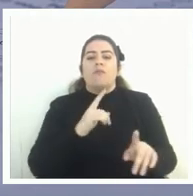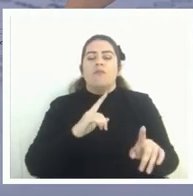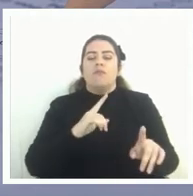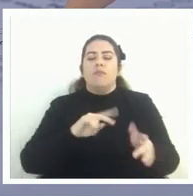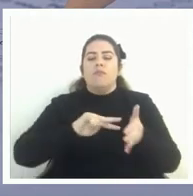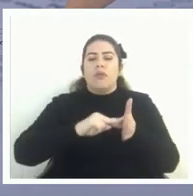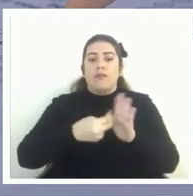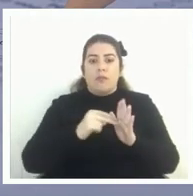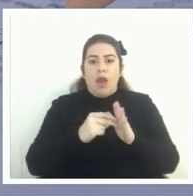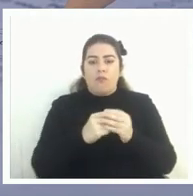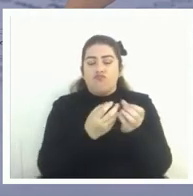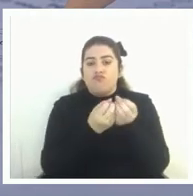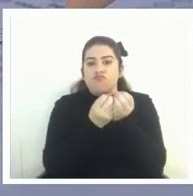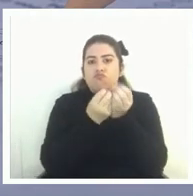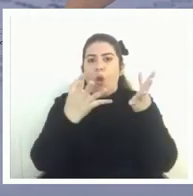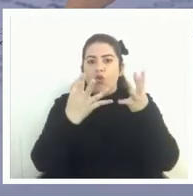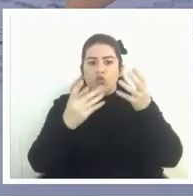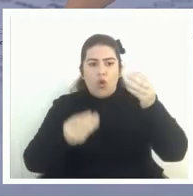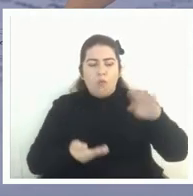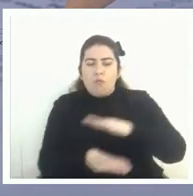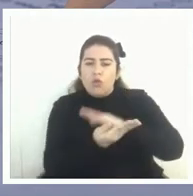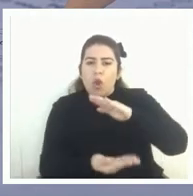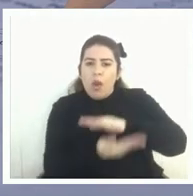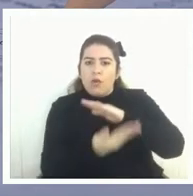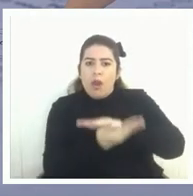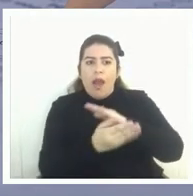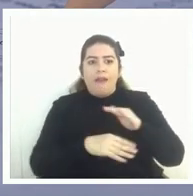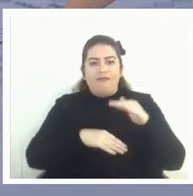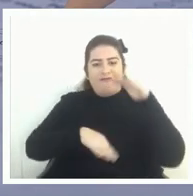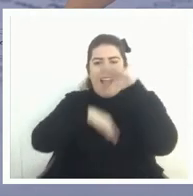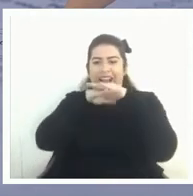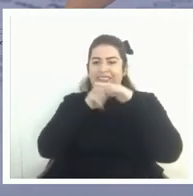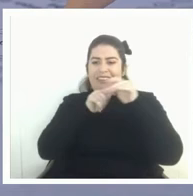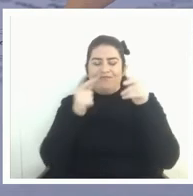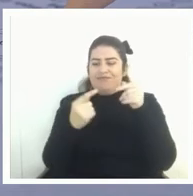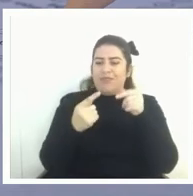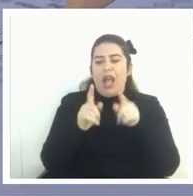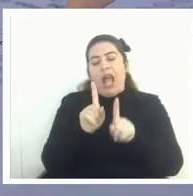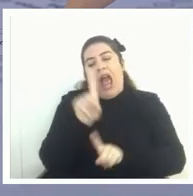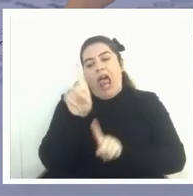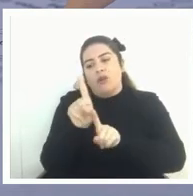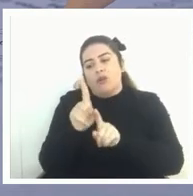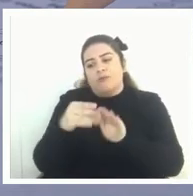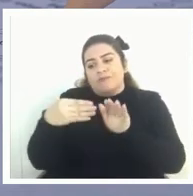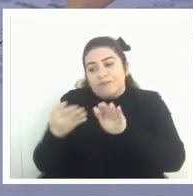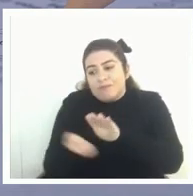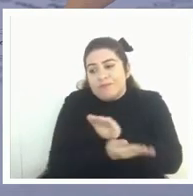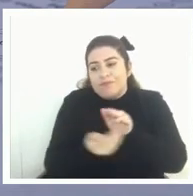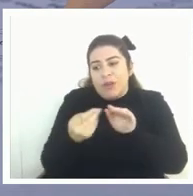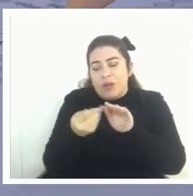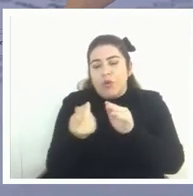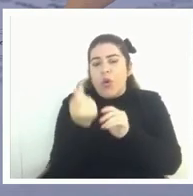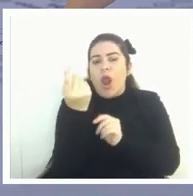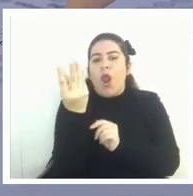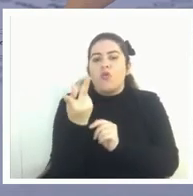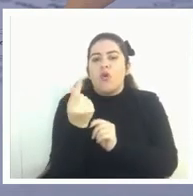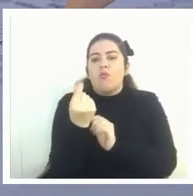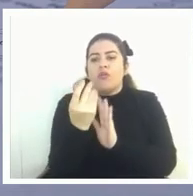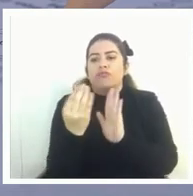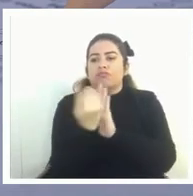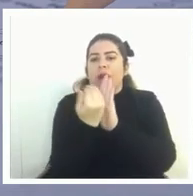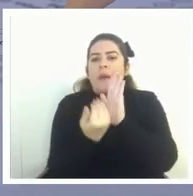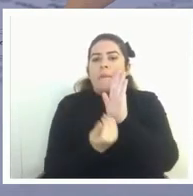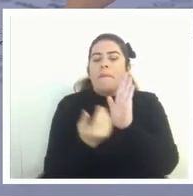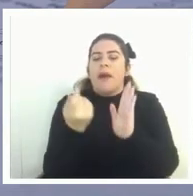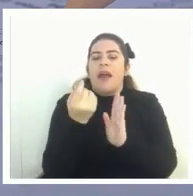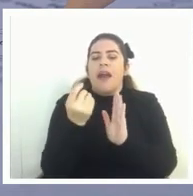postulantes que vacantes y por lo tanto tiene que dejar entrar solo algunos de ellos que tienen que sacar un número para ponerse en esta fila que